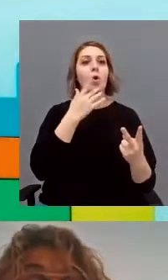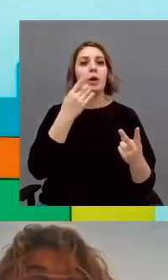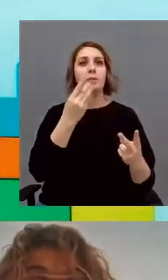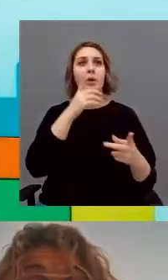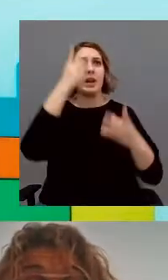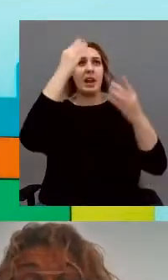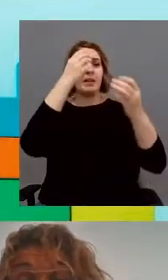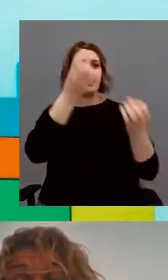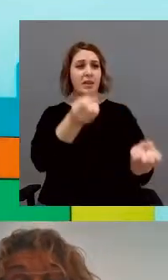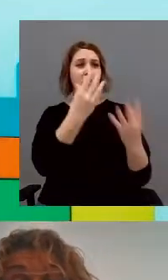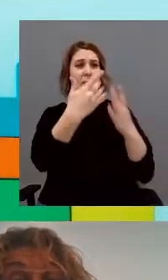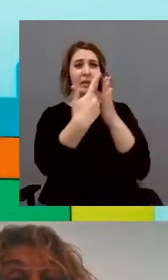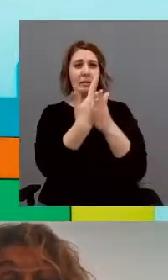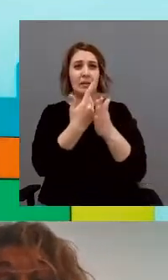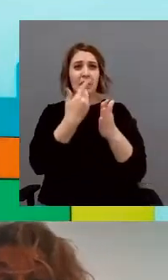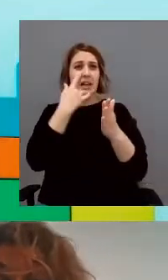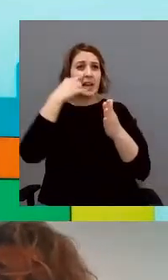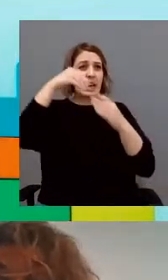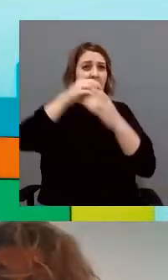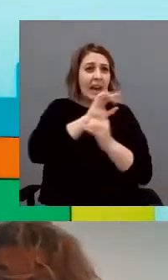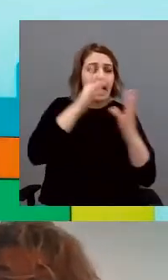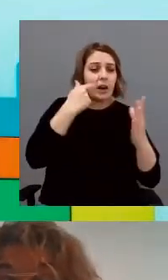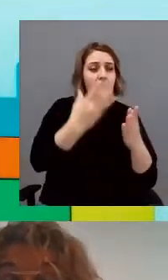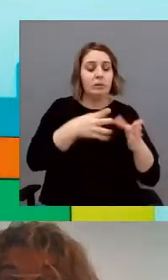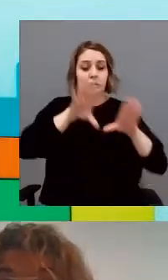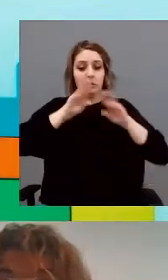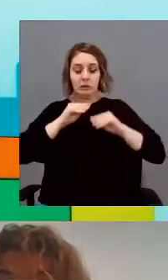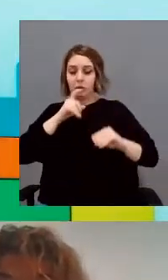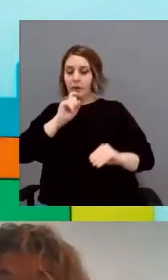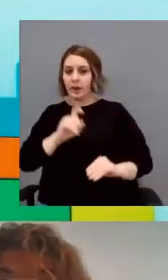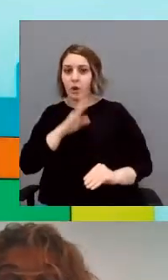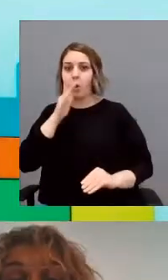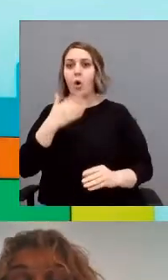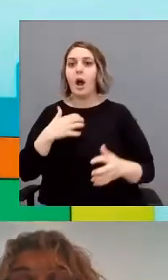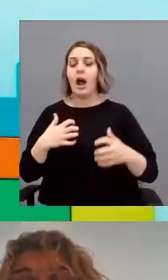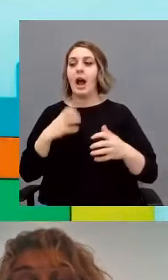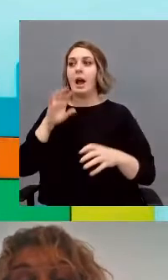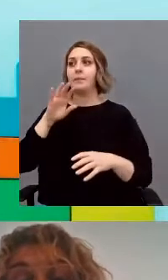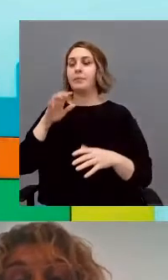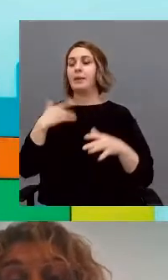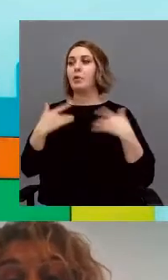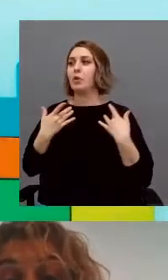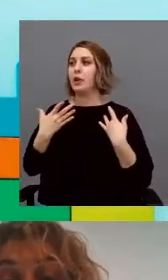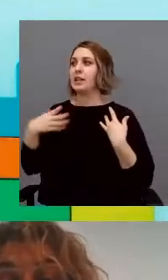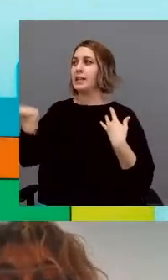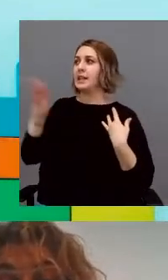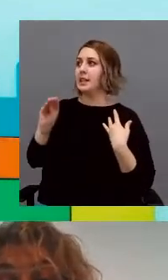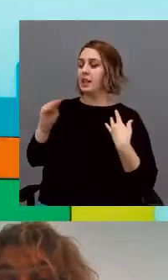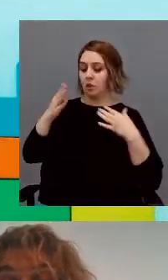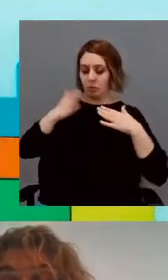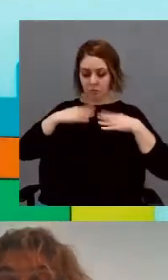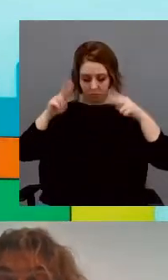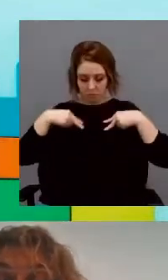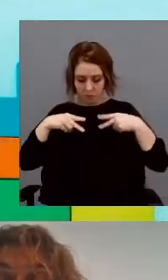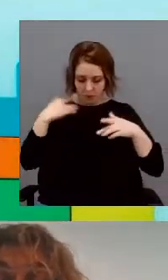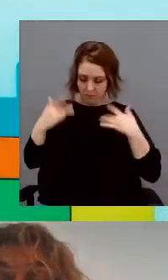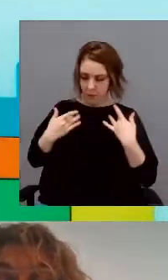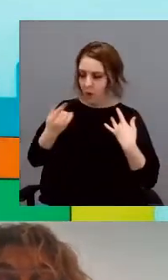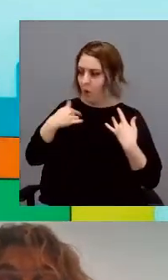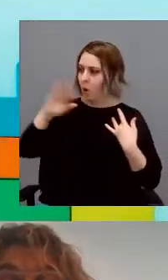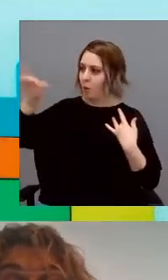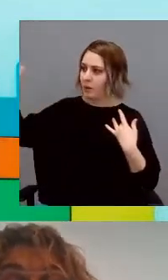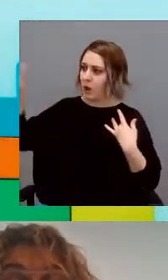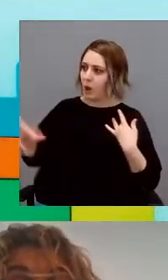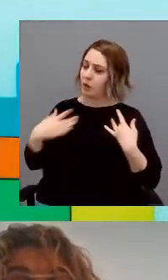inferir la información que no es explícita, alteración en el reconocimiento de emociones propias y ajenas, déficit de las habilidades mentalistas,